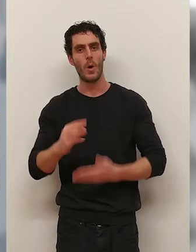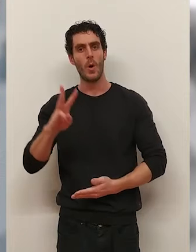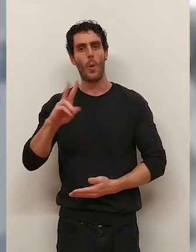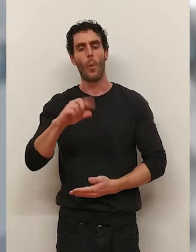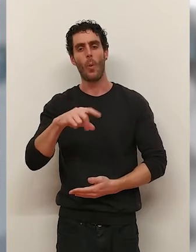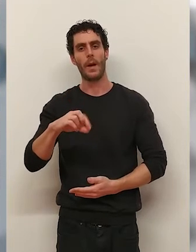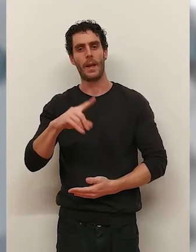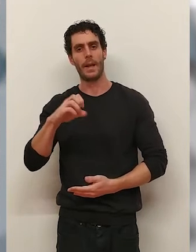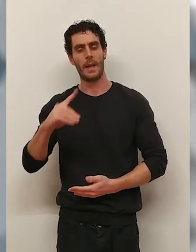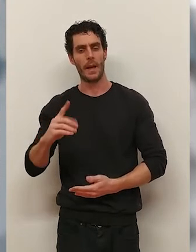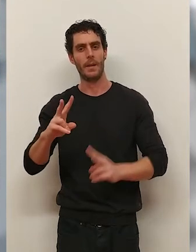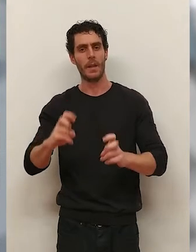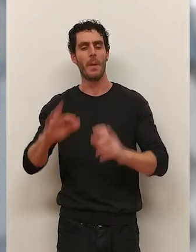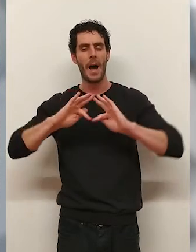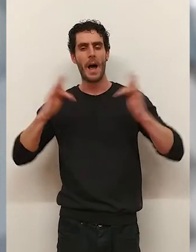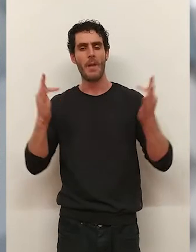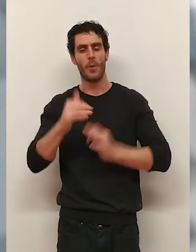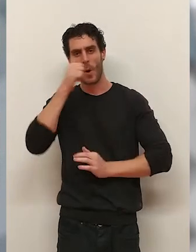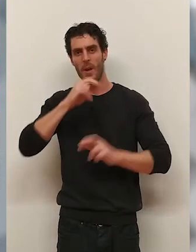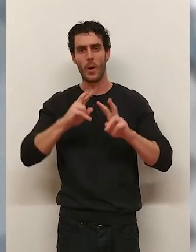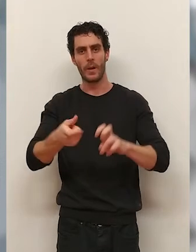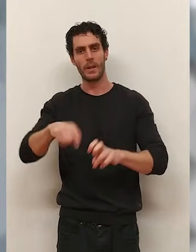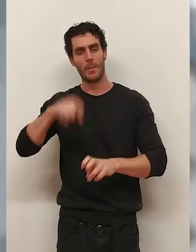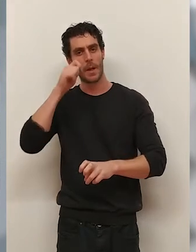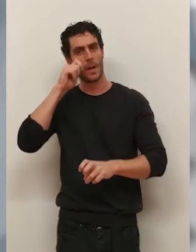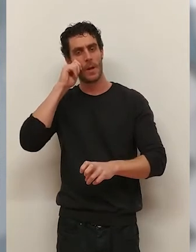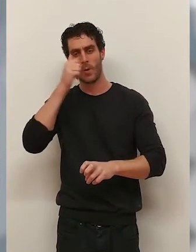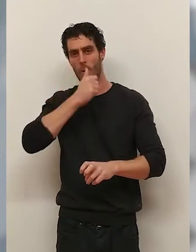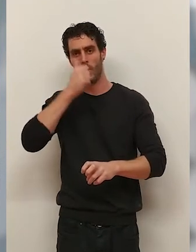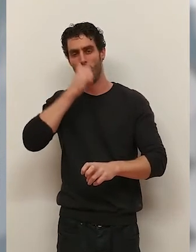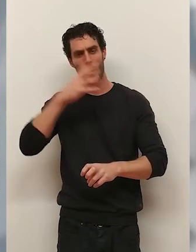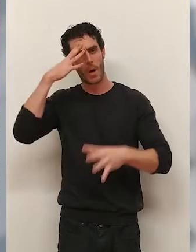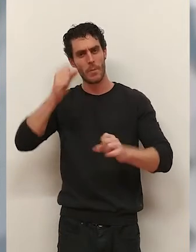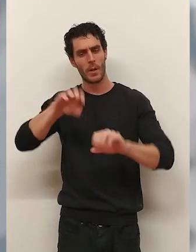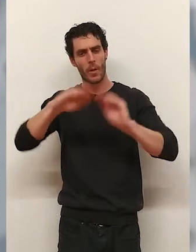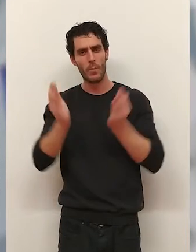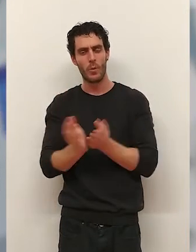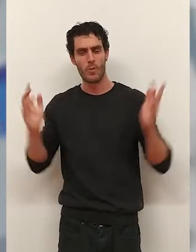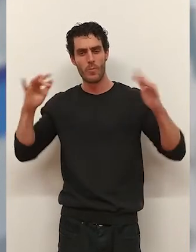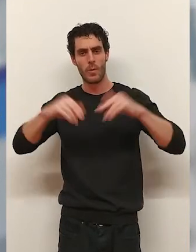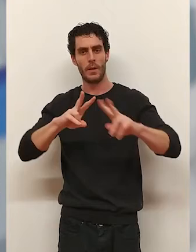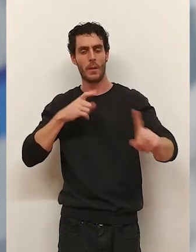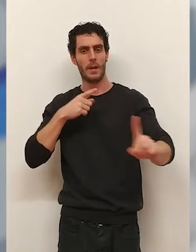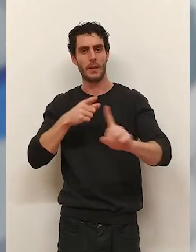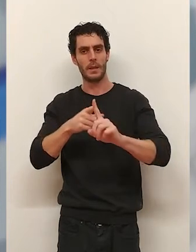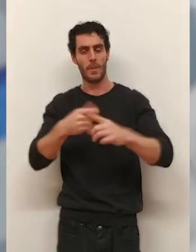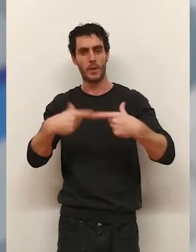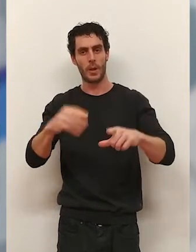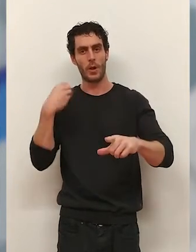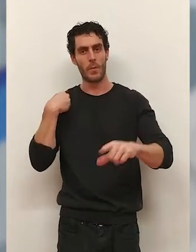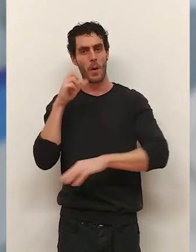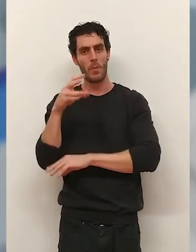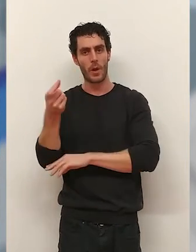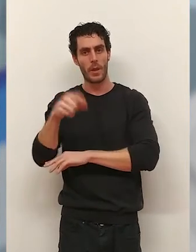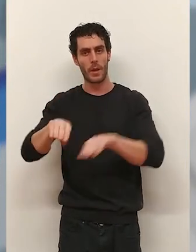Winelands el foro internacional sobre enología y enoturismo que llega a su tercera edición. Expertos de todo el mundo debatirán sobre los desafíos del sector